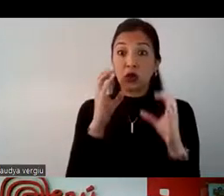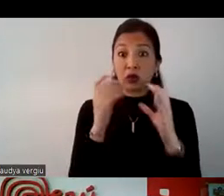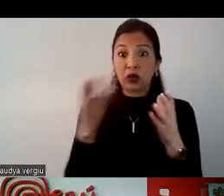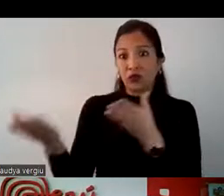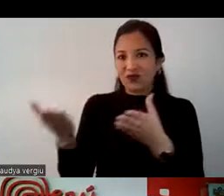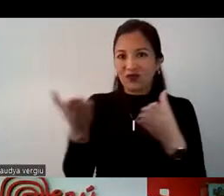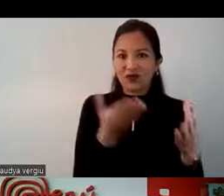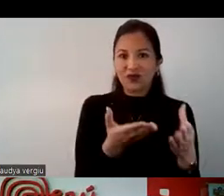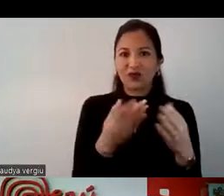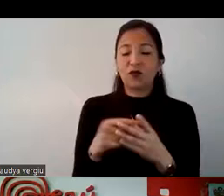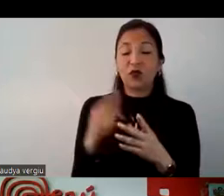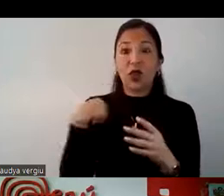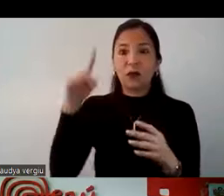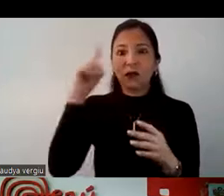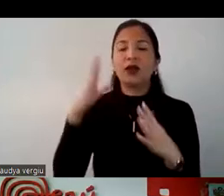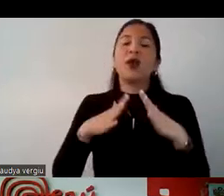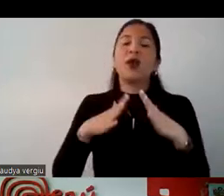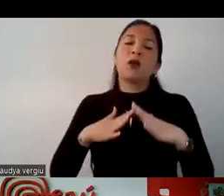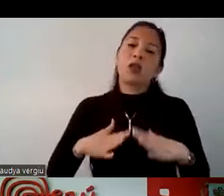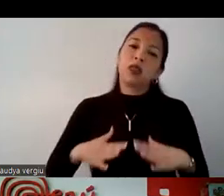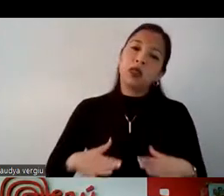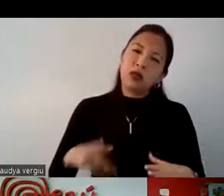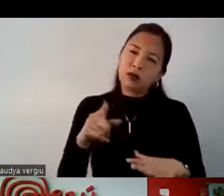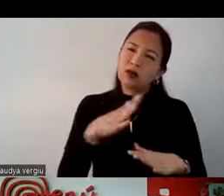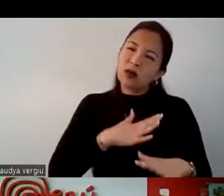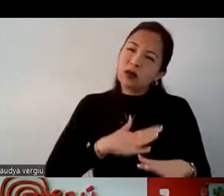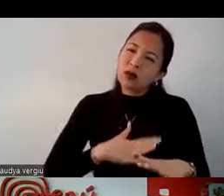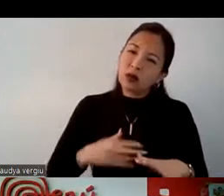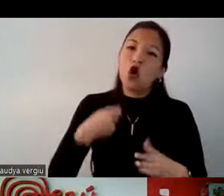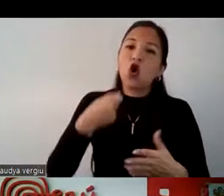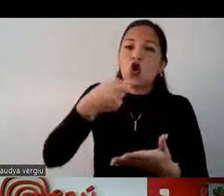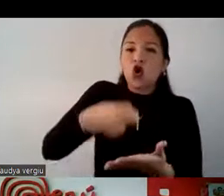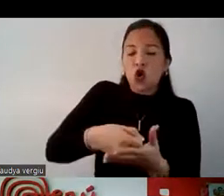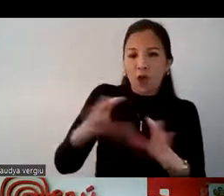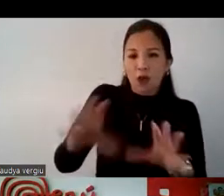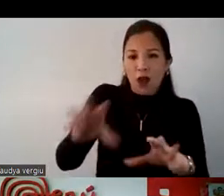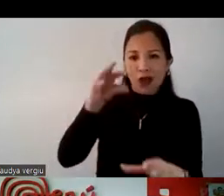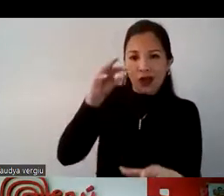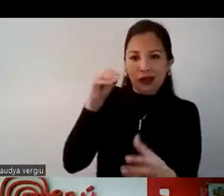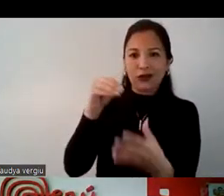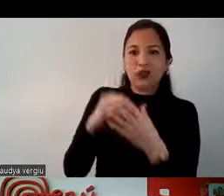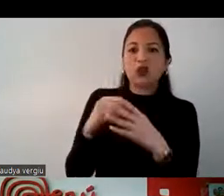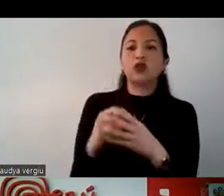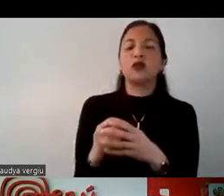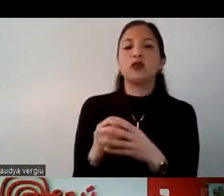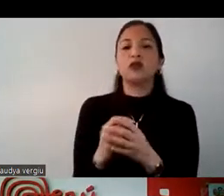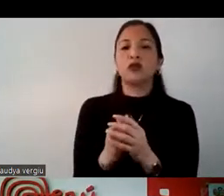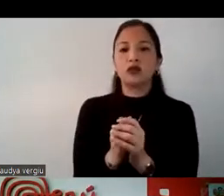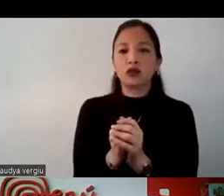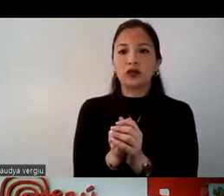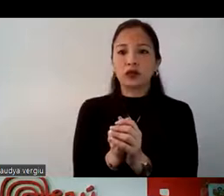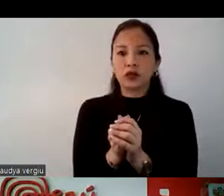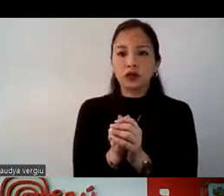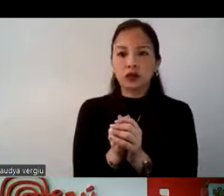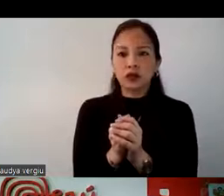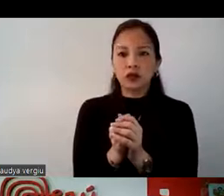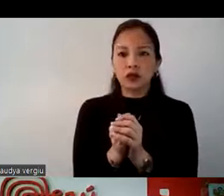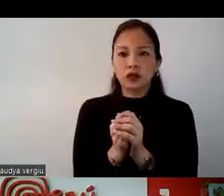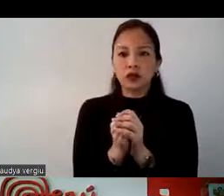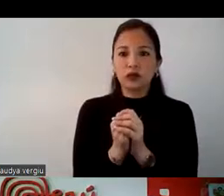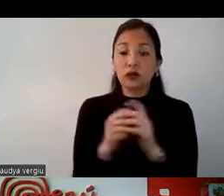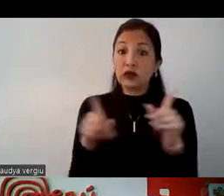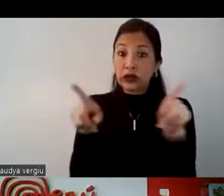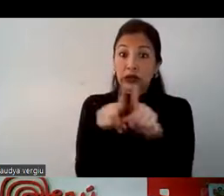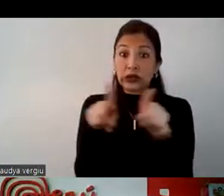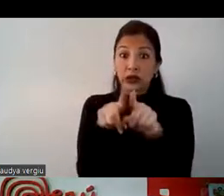brindamos y ellos ya, con cierta confianza, pueden hacer la compra o la adquisición de los servicios que ustedes les brinden. De la